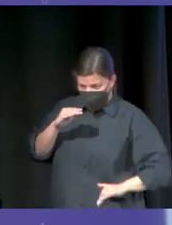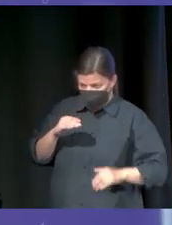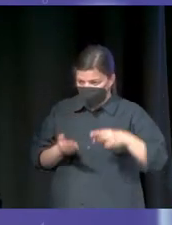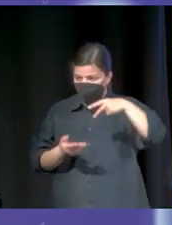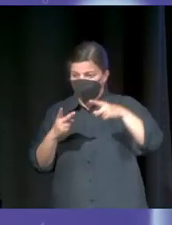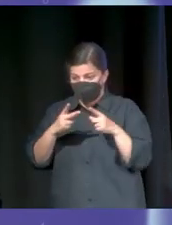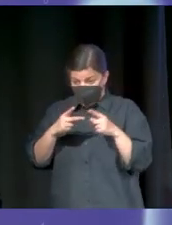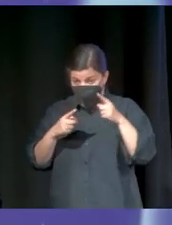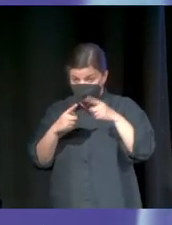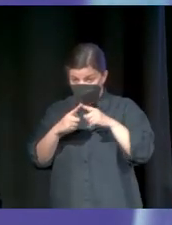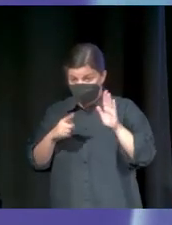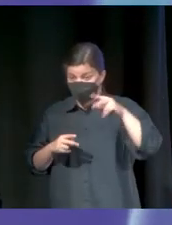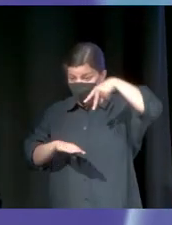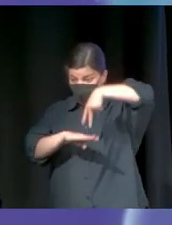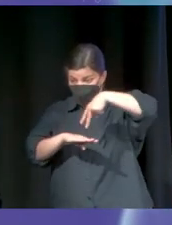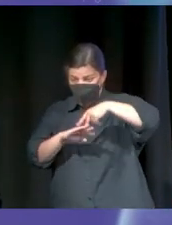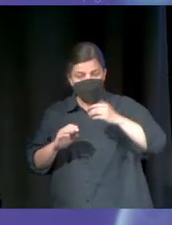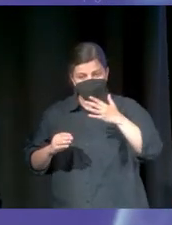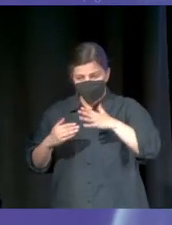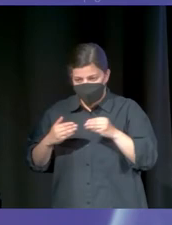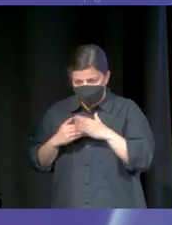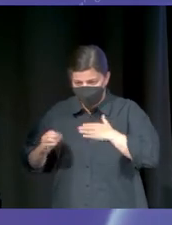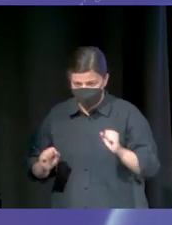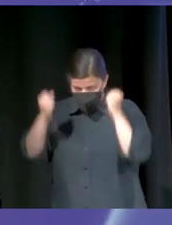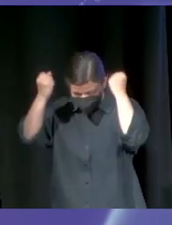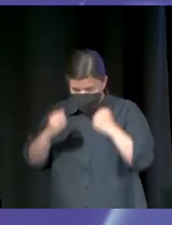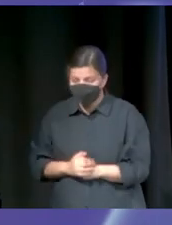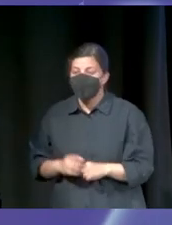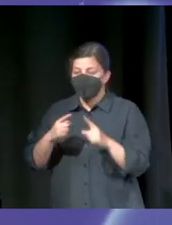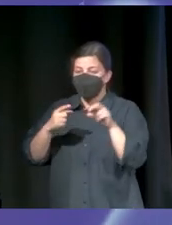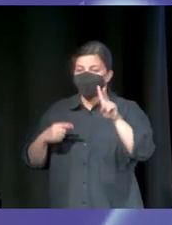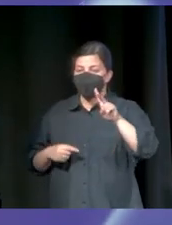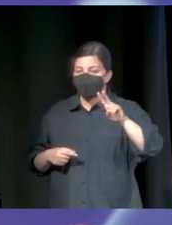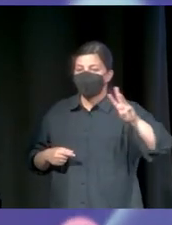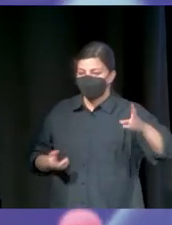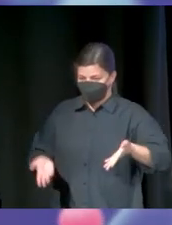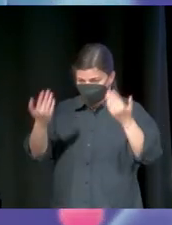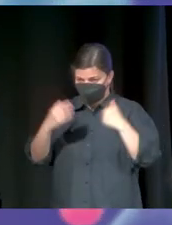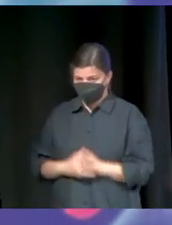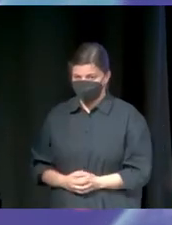es, mata a haga falta, pero mi cliente siempre vivo. A la de tres. Una, dos, tres.